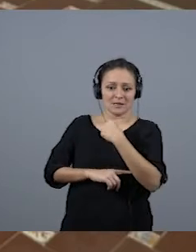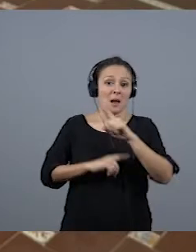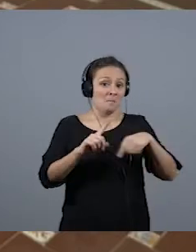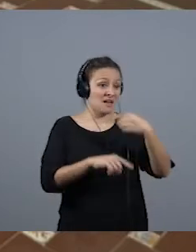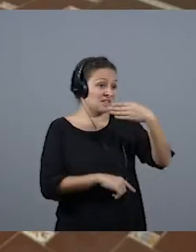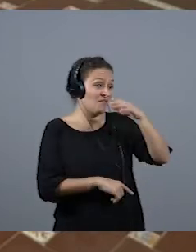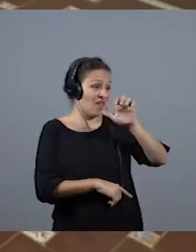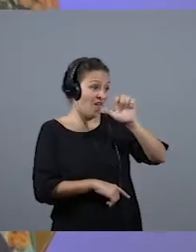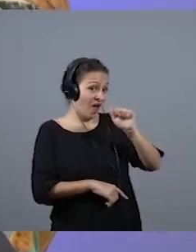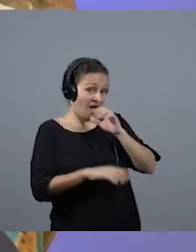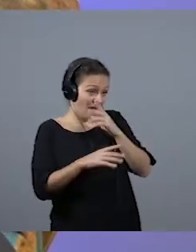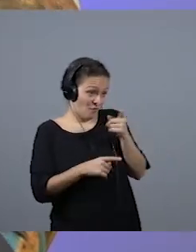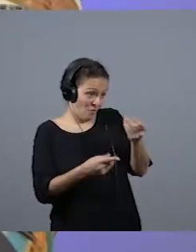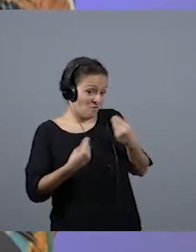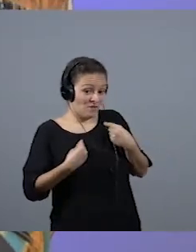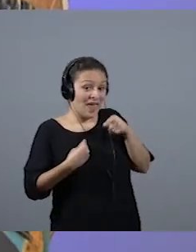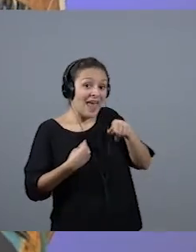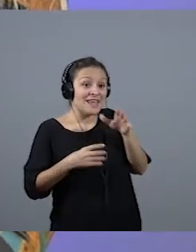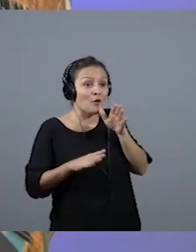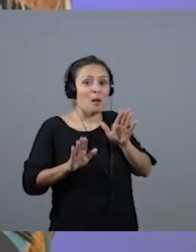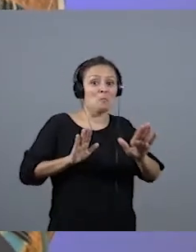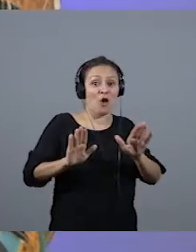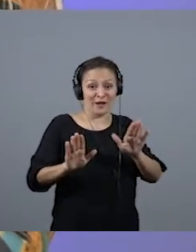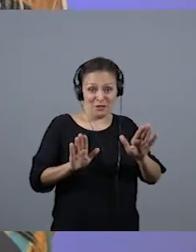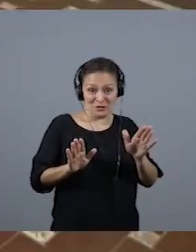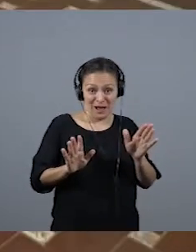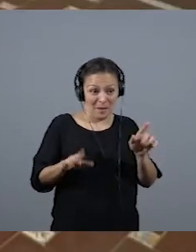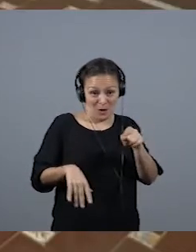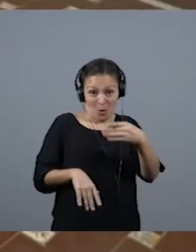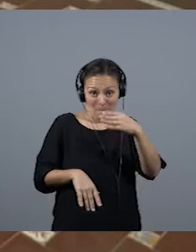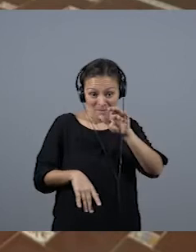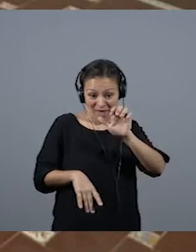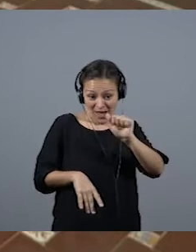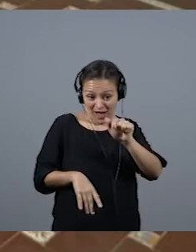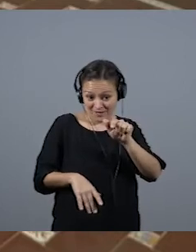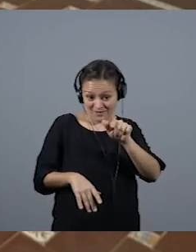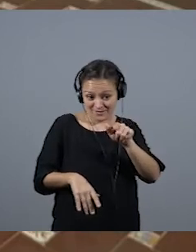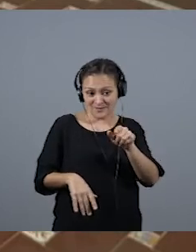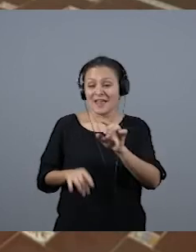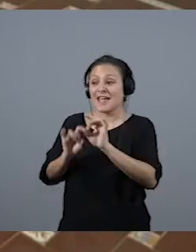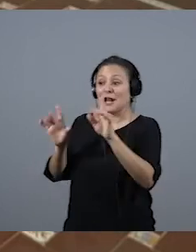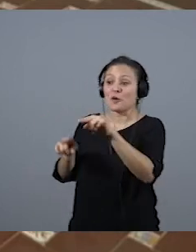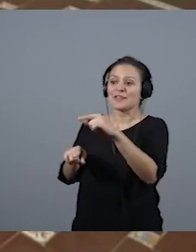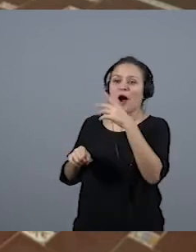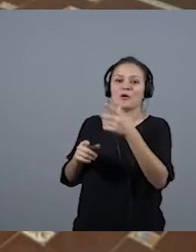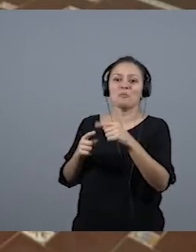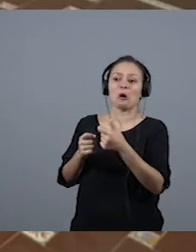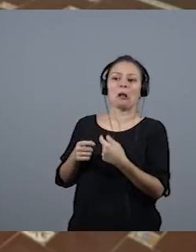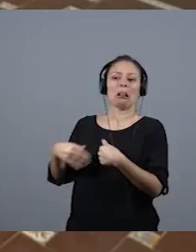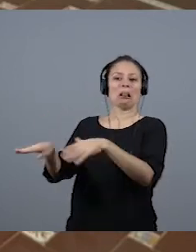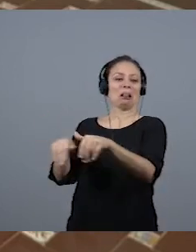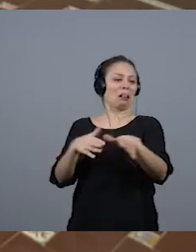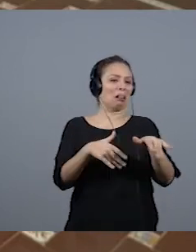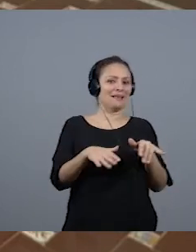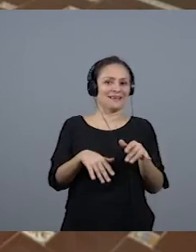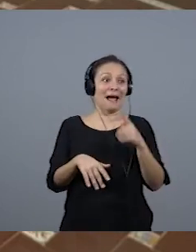Oye, está aquí de moderada, calladita, pero es verdad que… está recortiendo fuego aquí en la conferencia. Si la